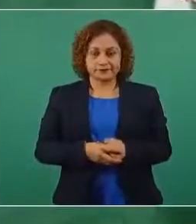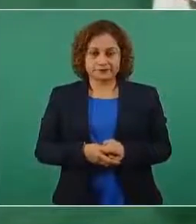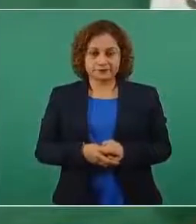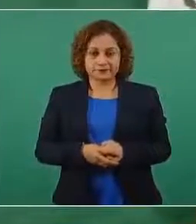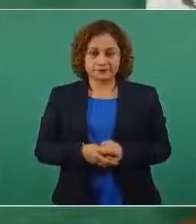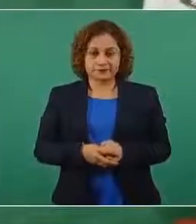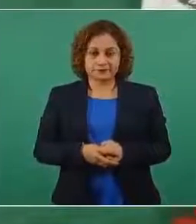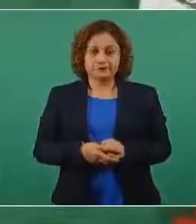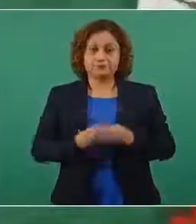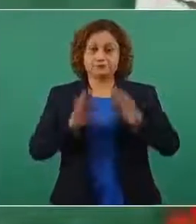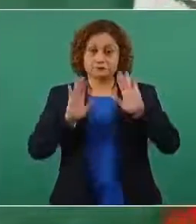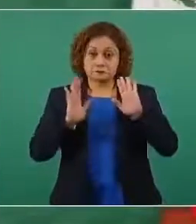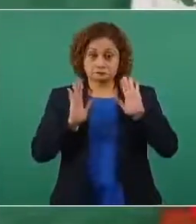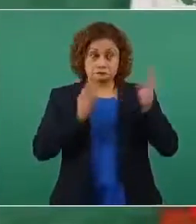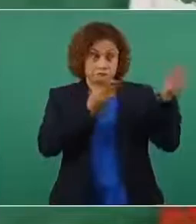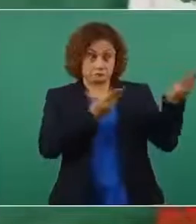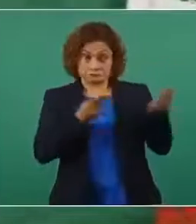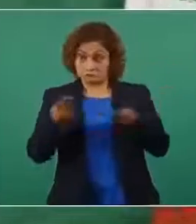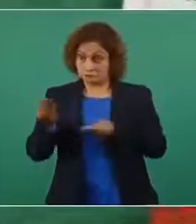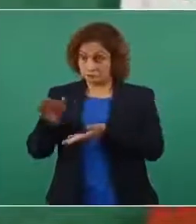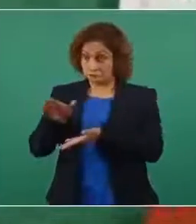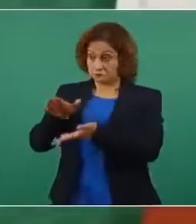Entonces la investigación está abierta.